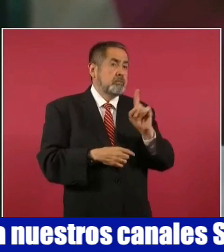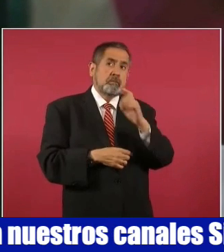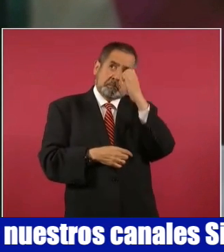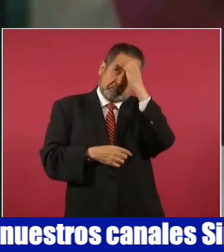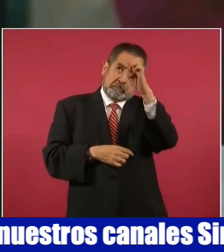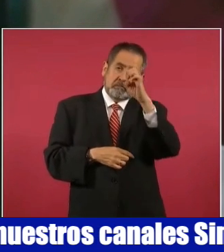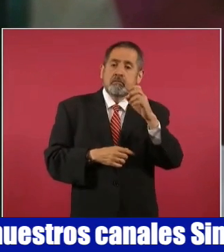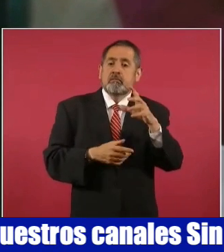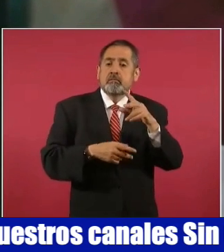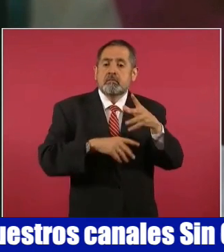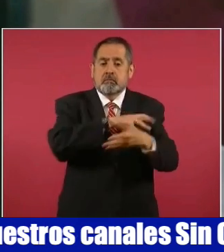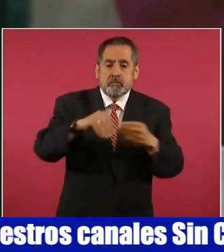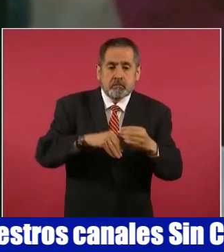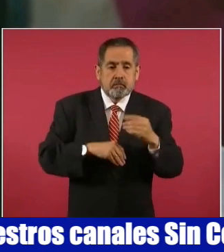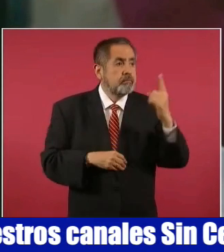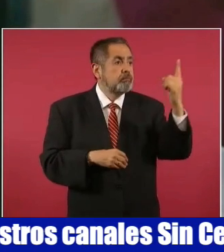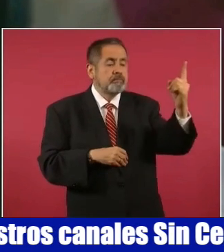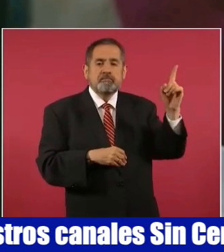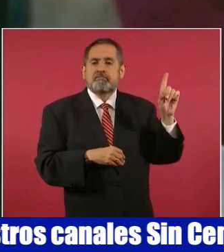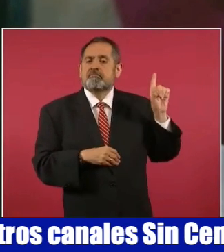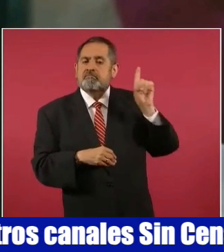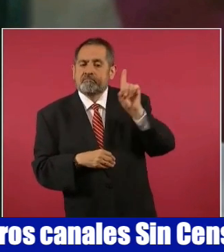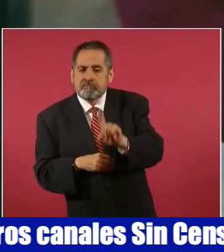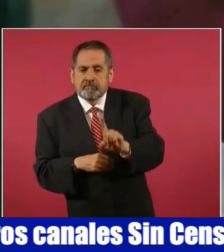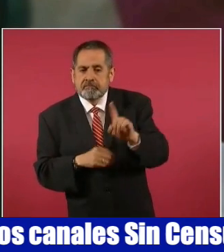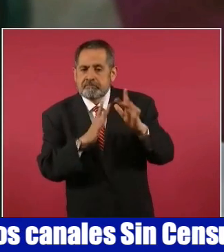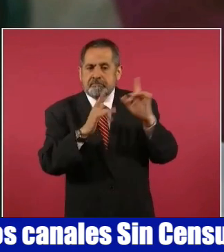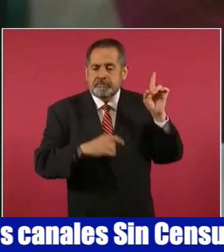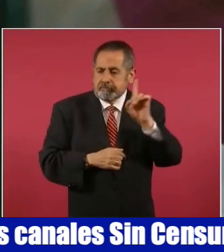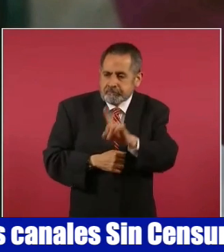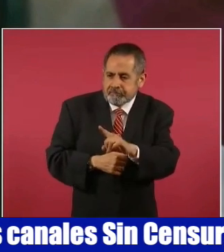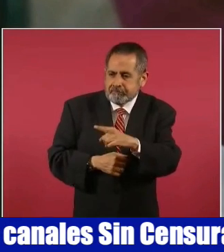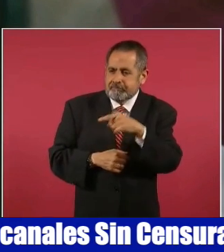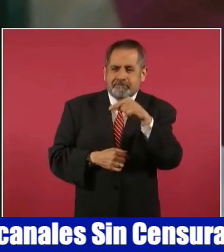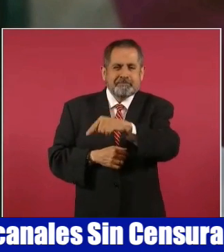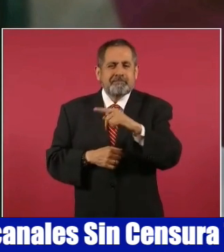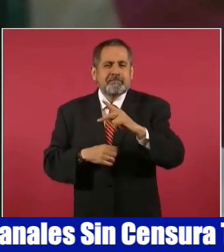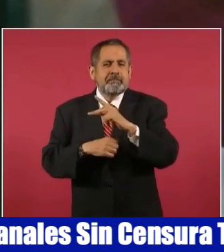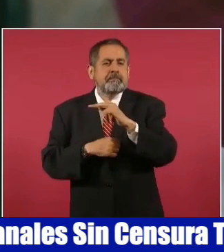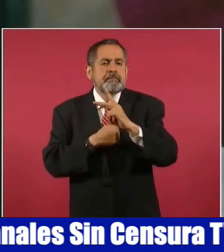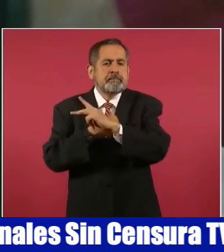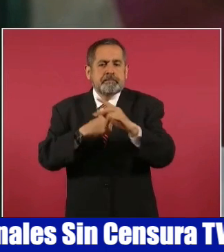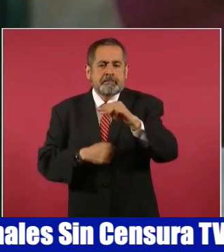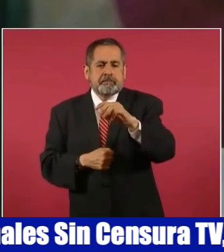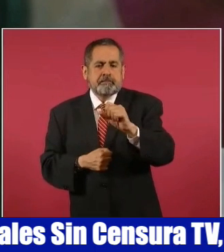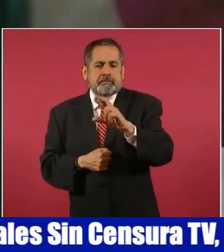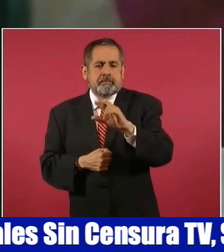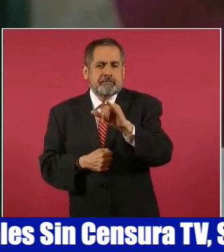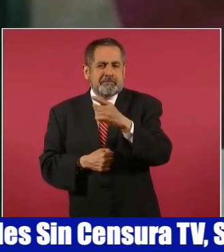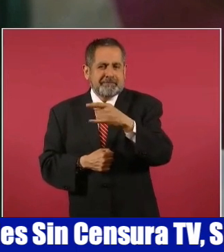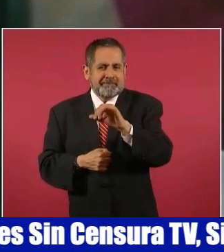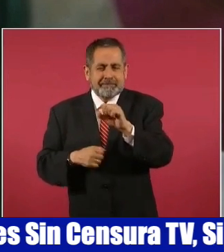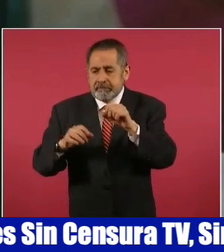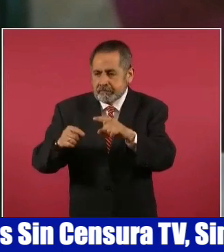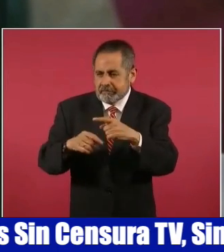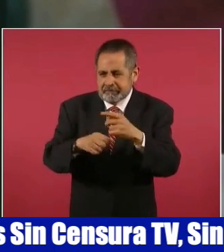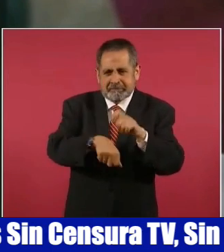parisino los tatuajes con jena que realizan las mujeres marroquíes. Por otro lado,